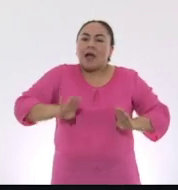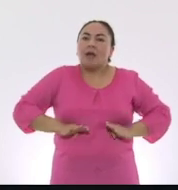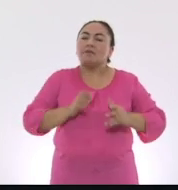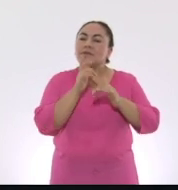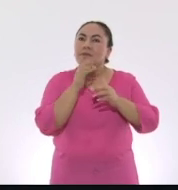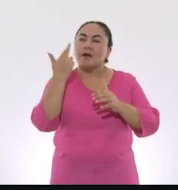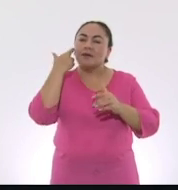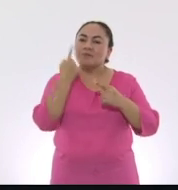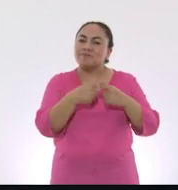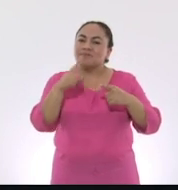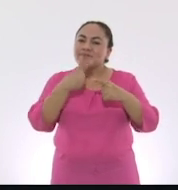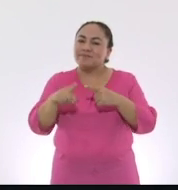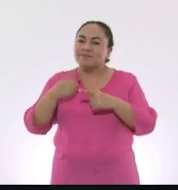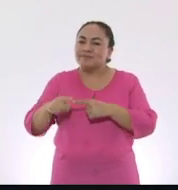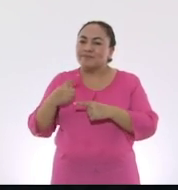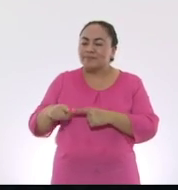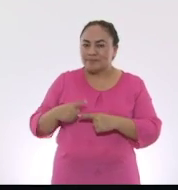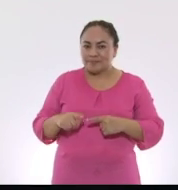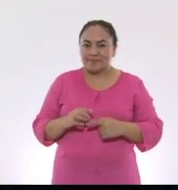del instrumento.